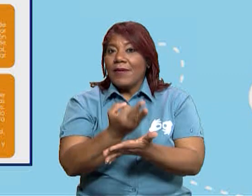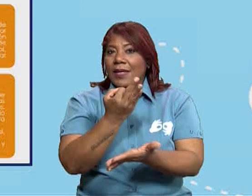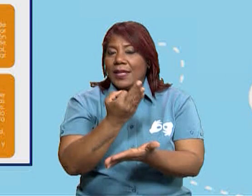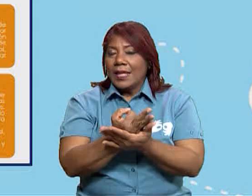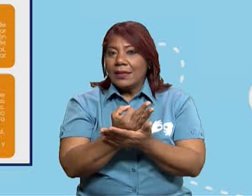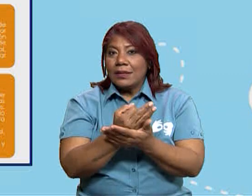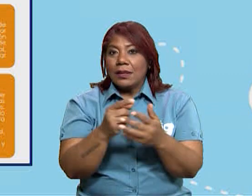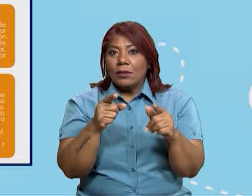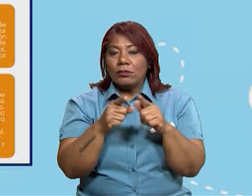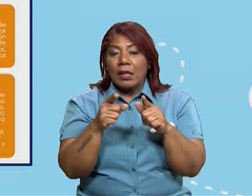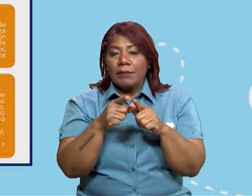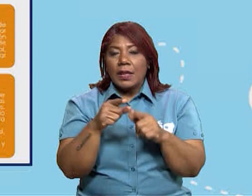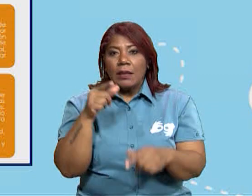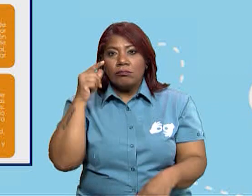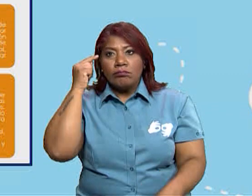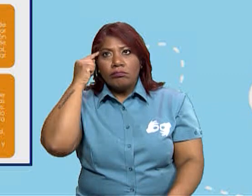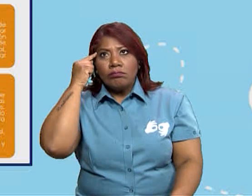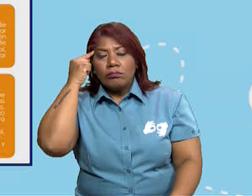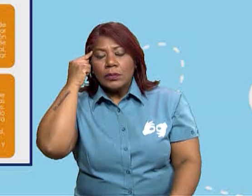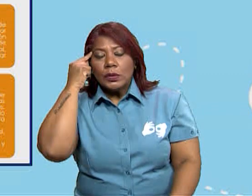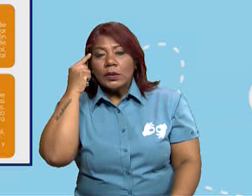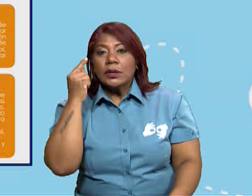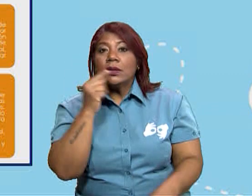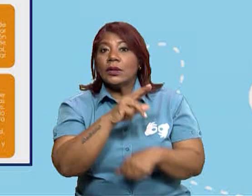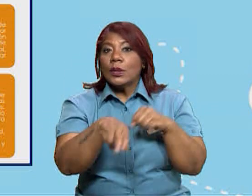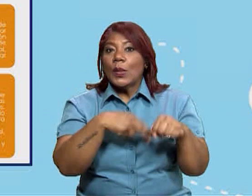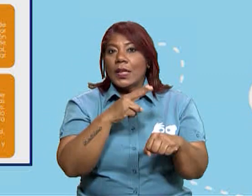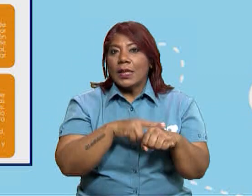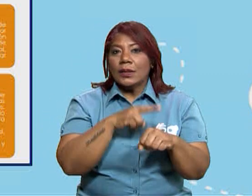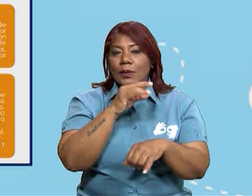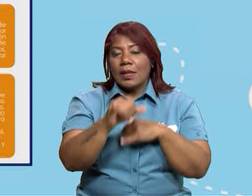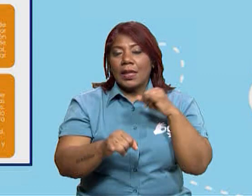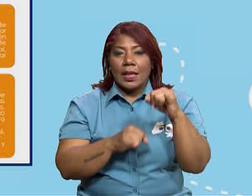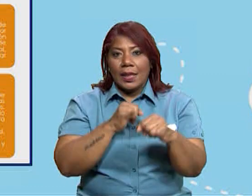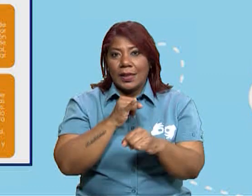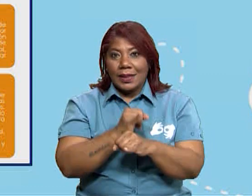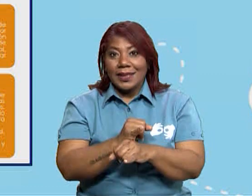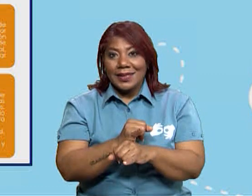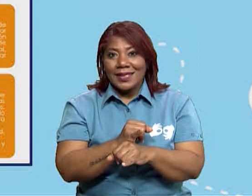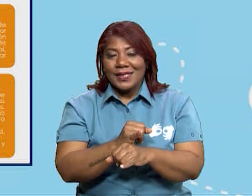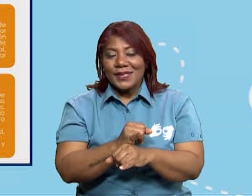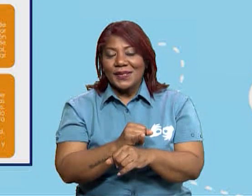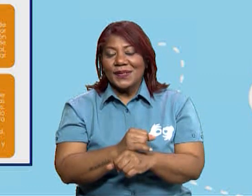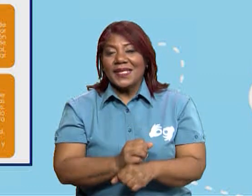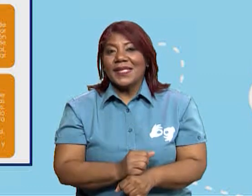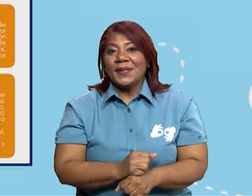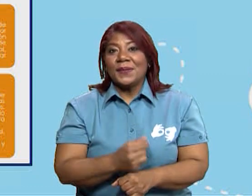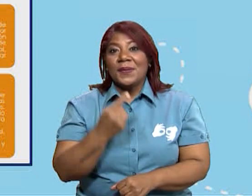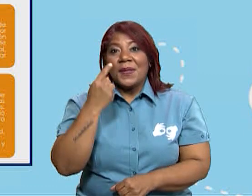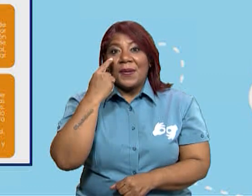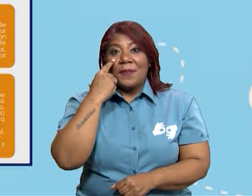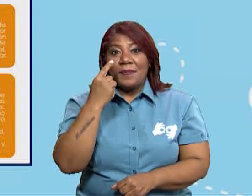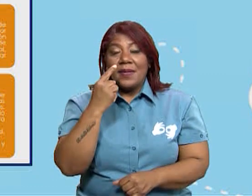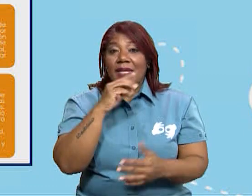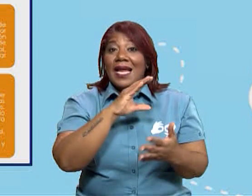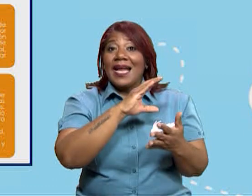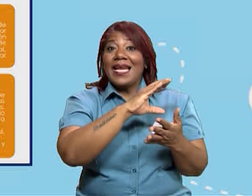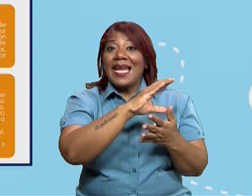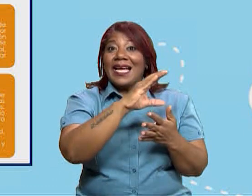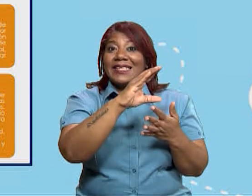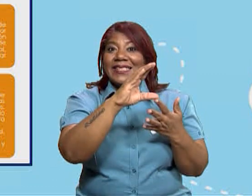logístico en el ámbito nacional e internacional. Y aquí tenemos algunas características